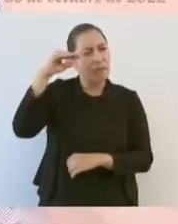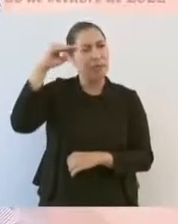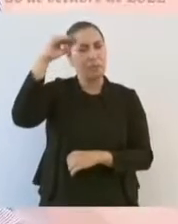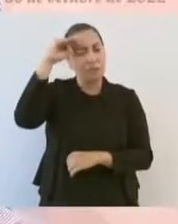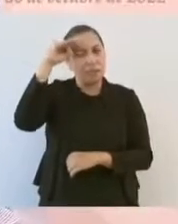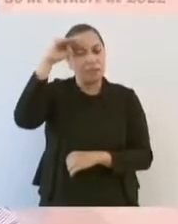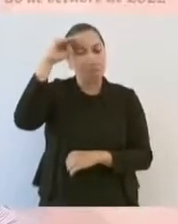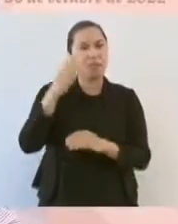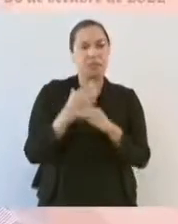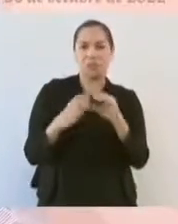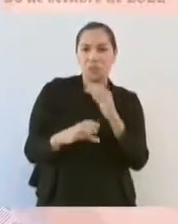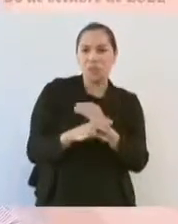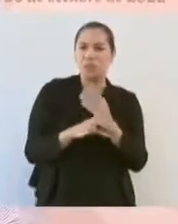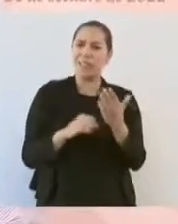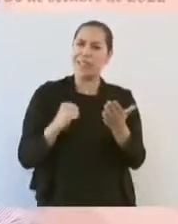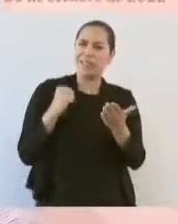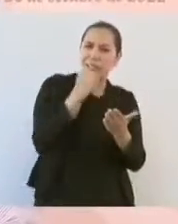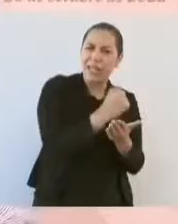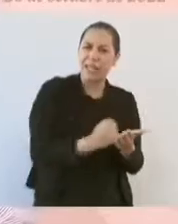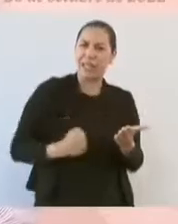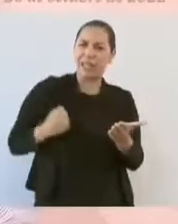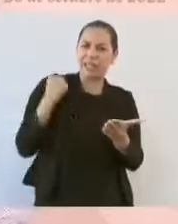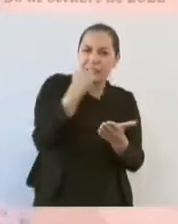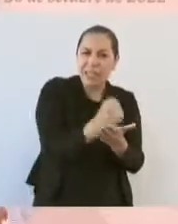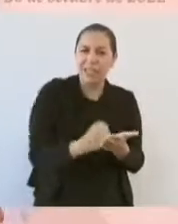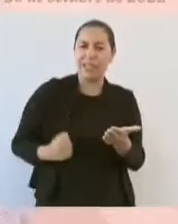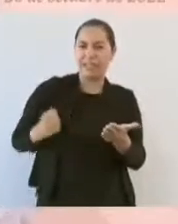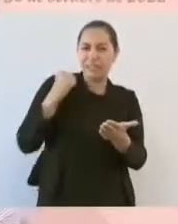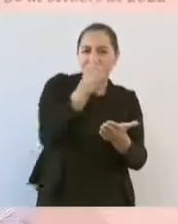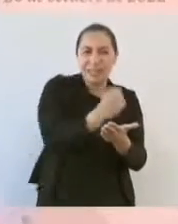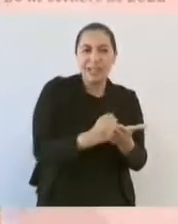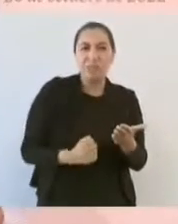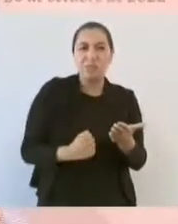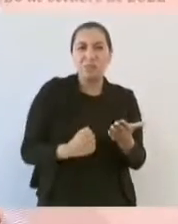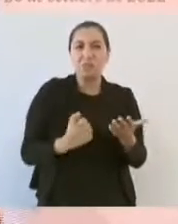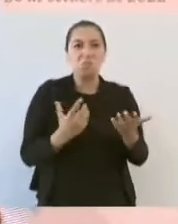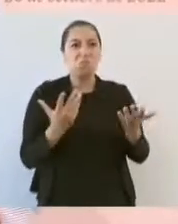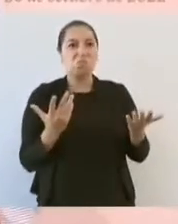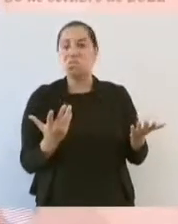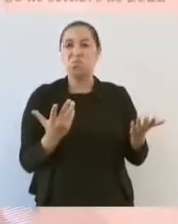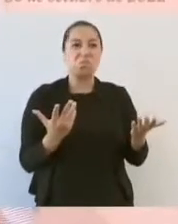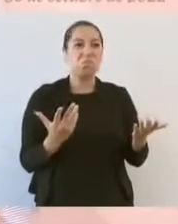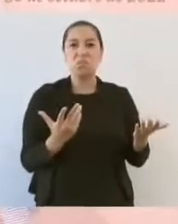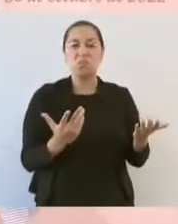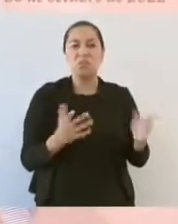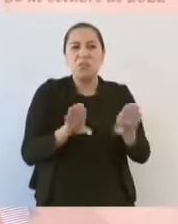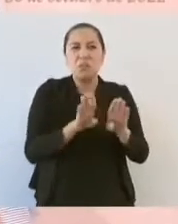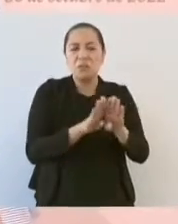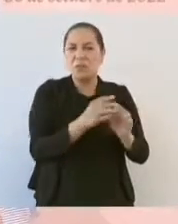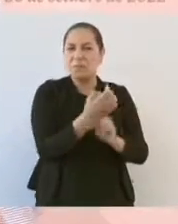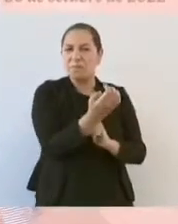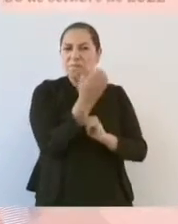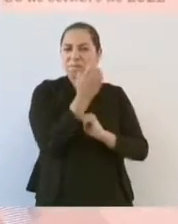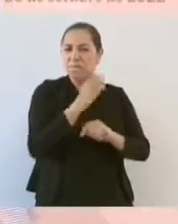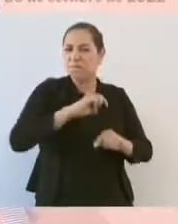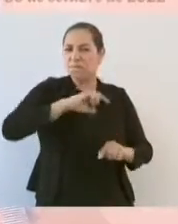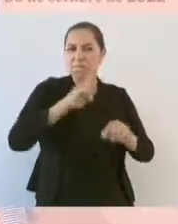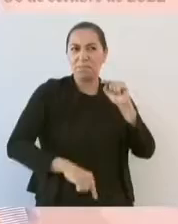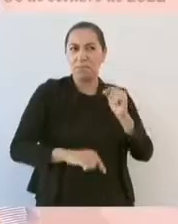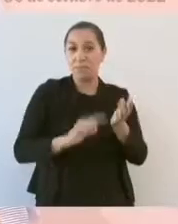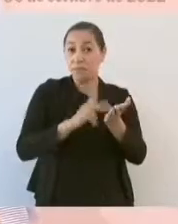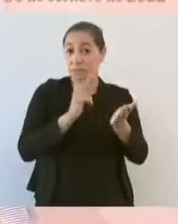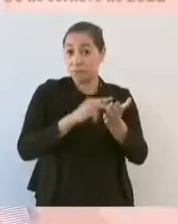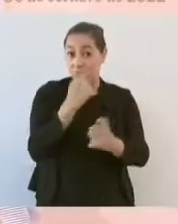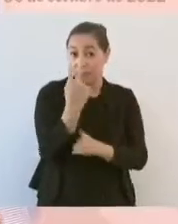insistimos, insistimos, insistimos, y hicieron fraude dos